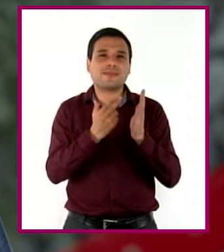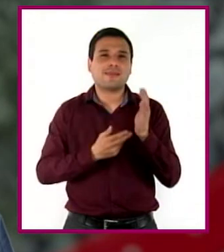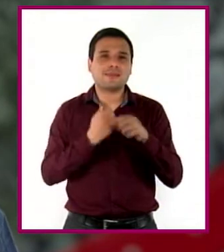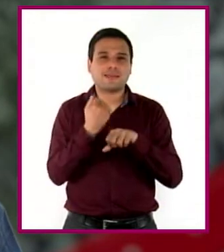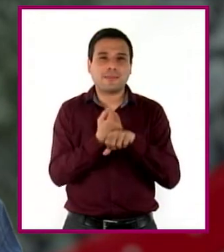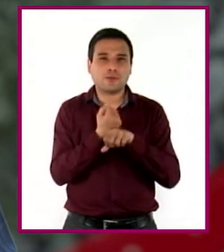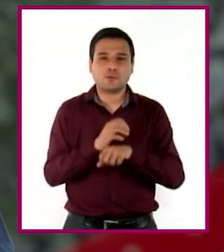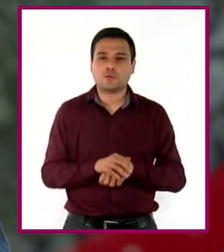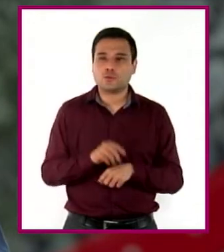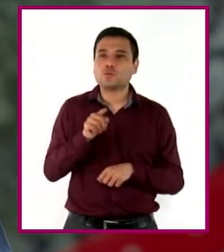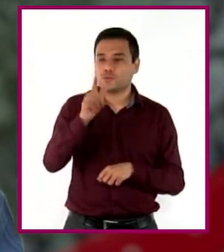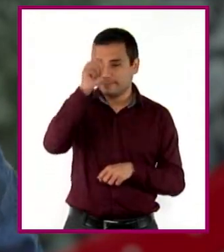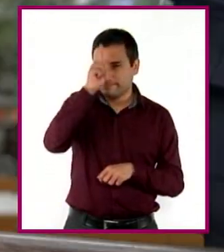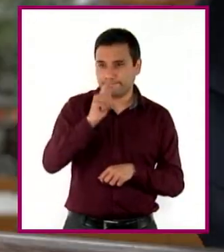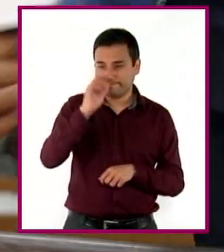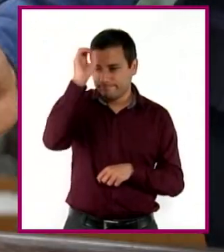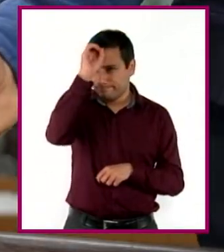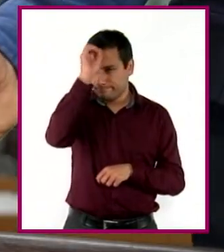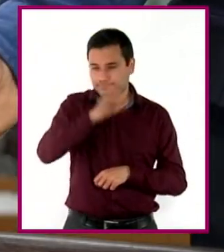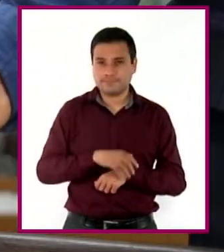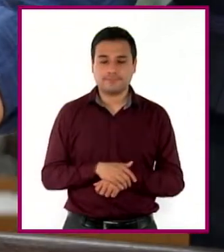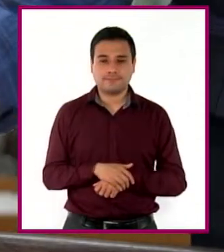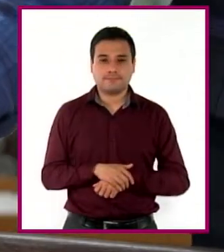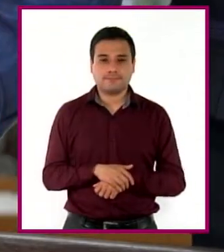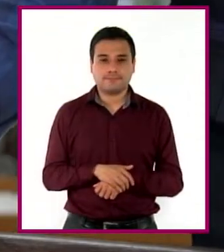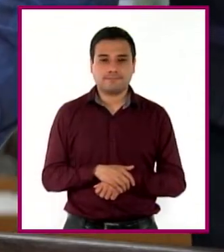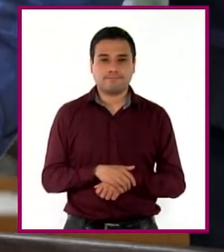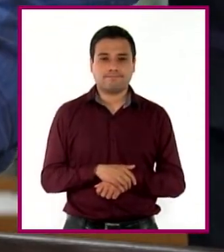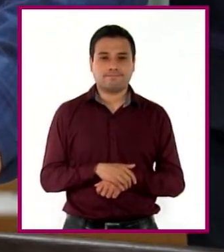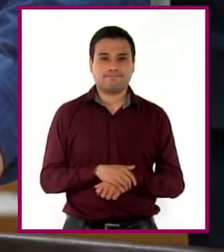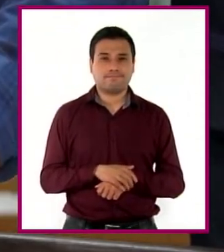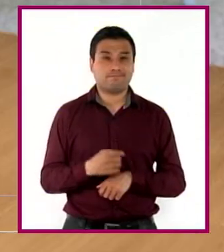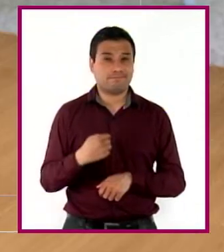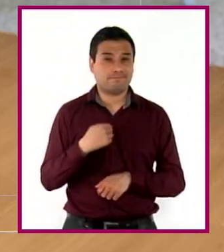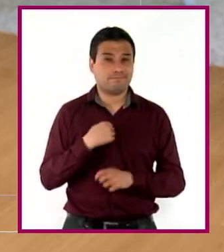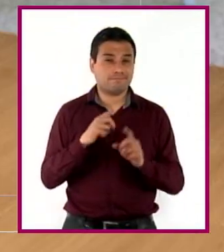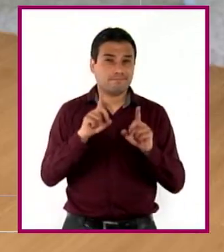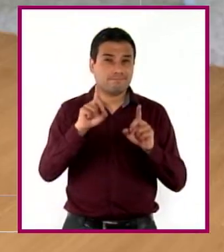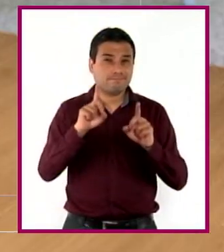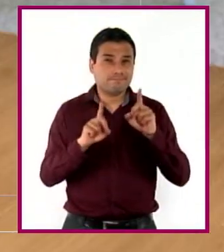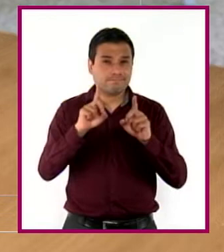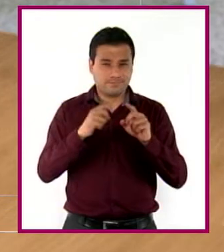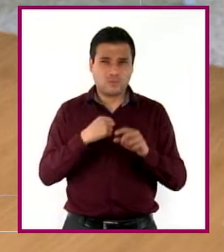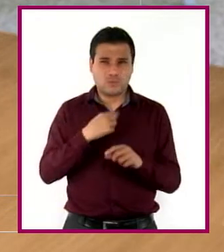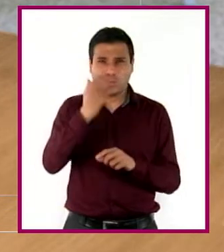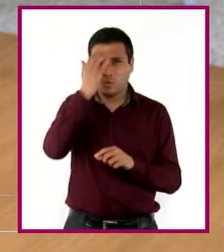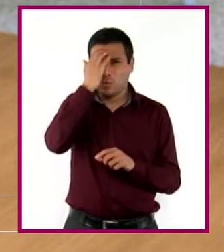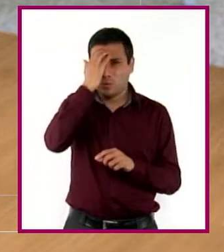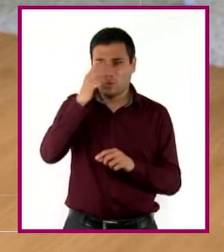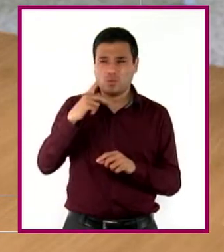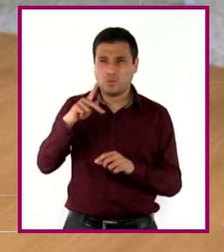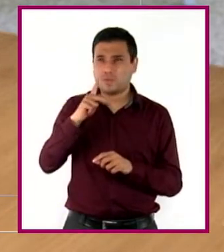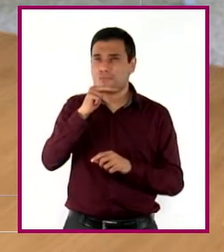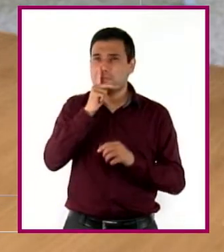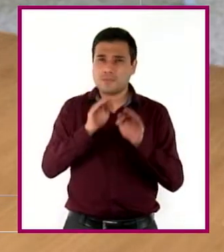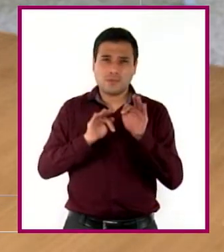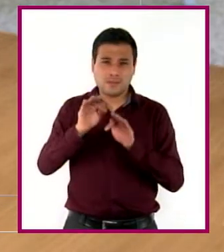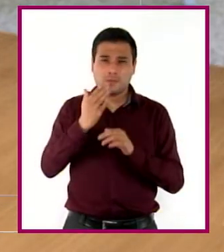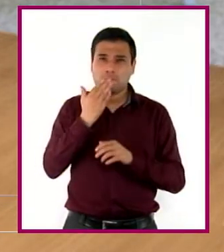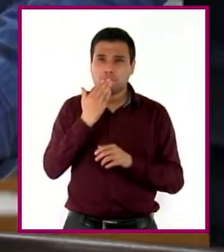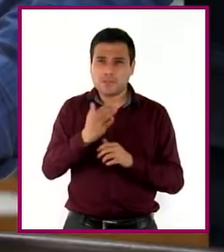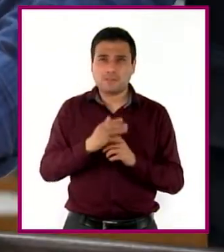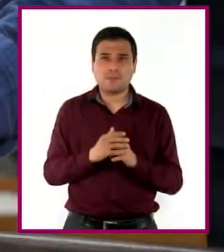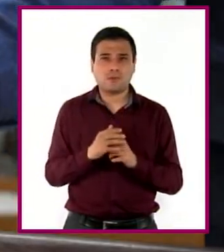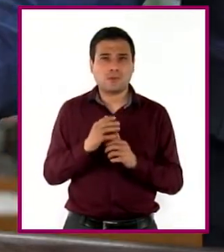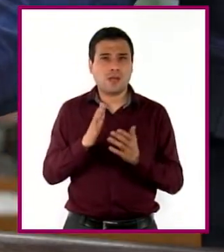señorita Luna, ¿qué piensa? Yo no estoy segura. Conozco al papá de Emi y sí, es muy trabajador. Y por el